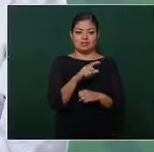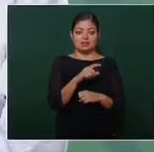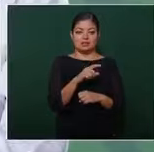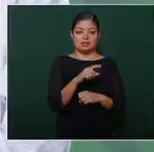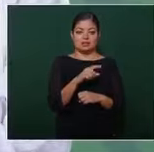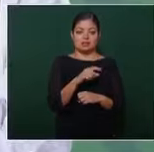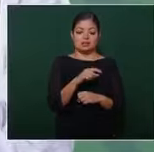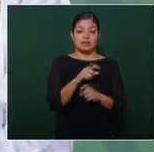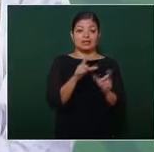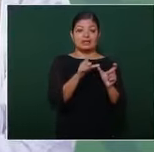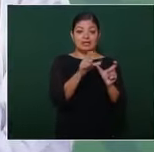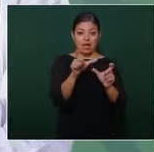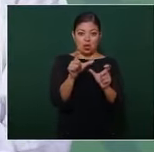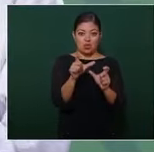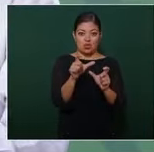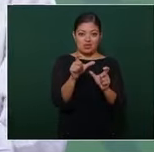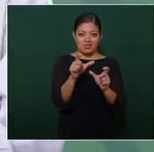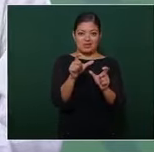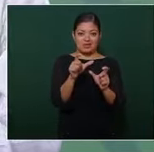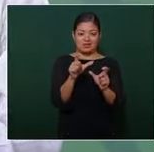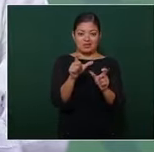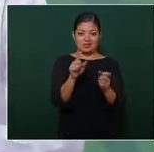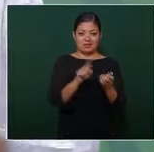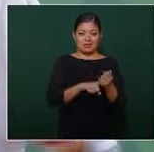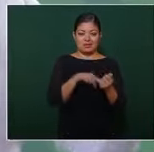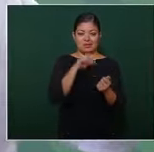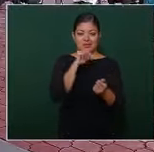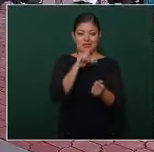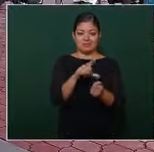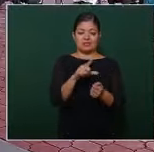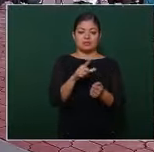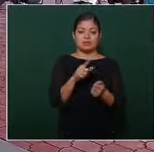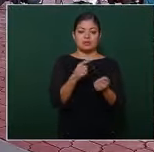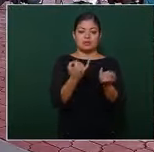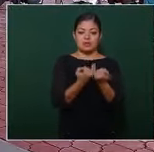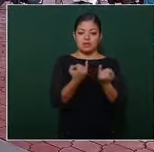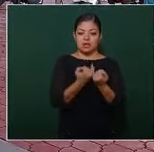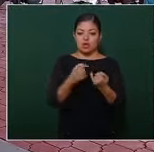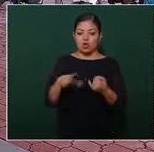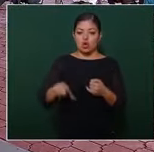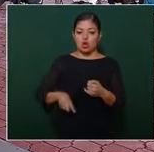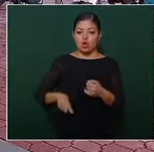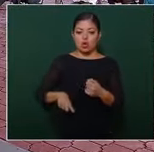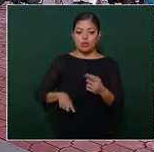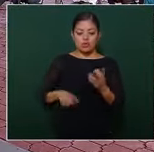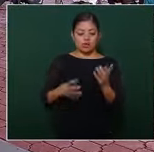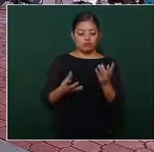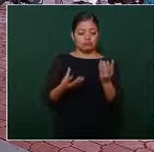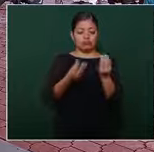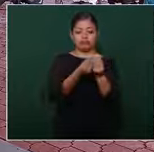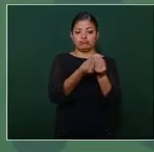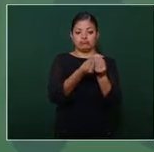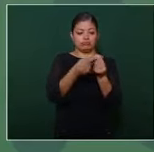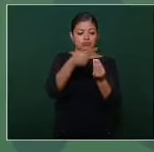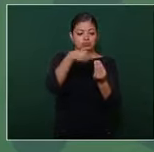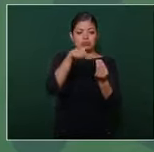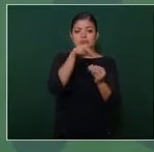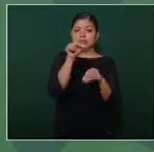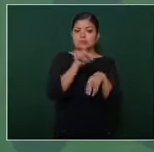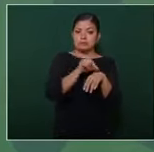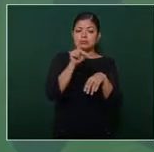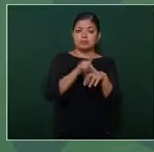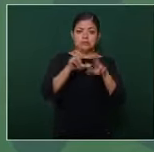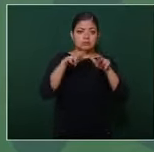seguridad pública de Jalisco y el gobernador todos los días